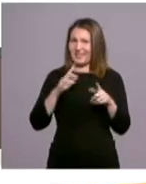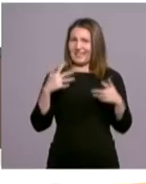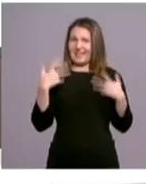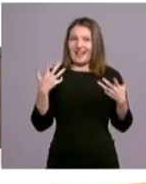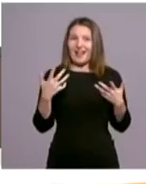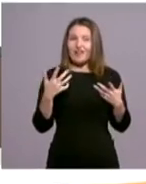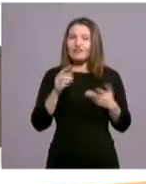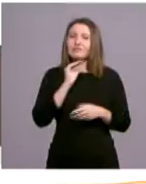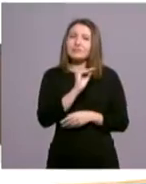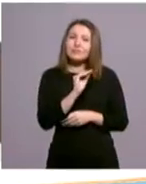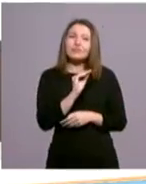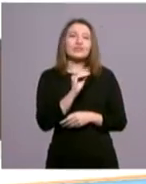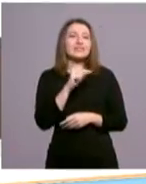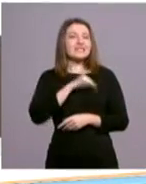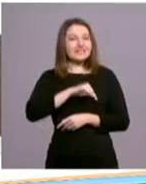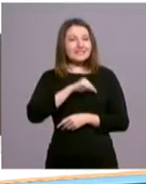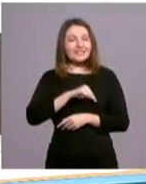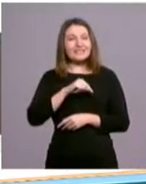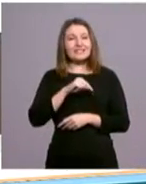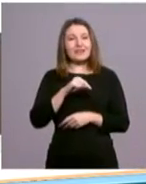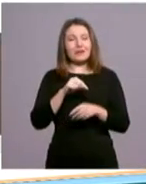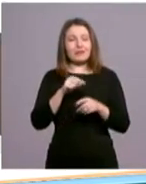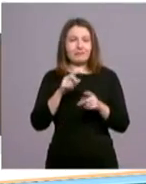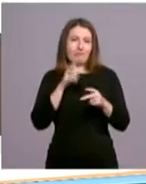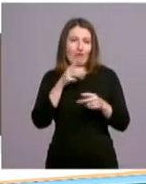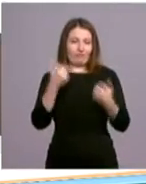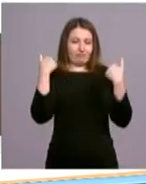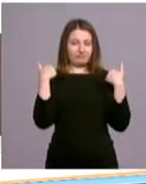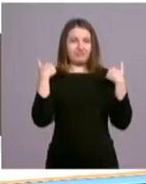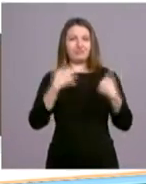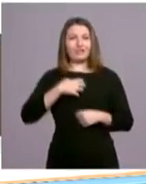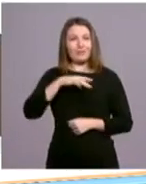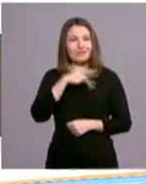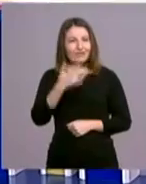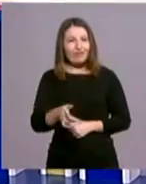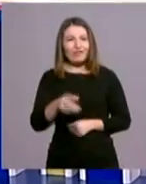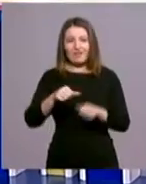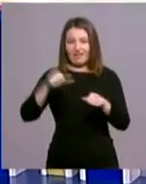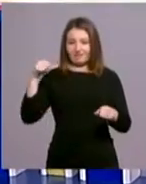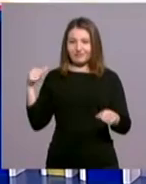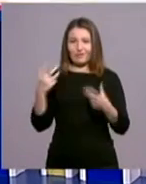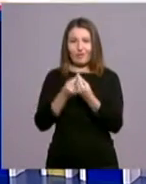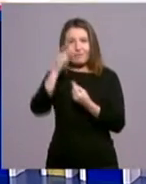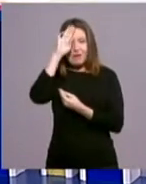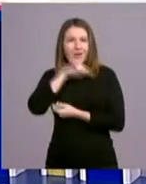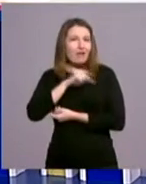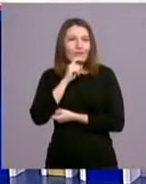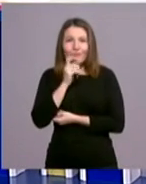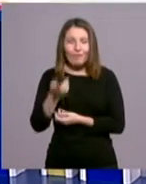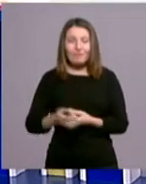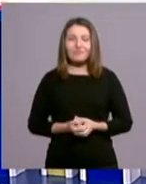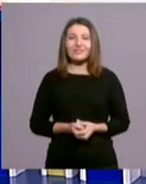sentisteis, por un lado, al ser nombrados misioneros de la Misericordia? Y por otro lado, ¿cómo habéis vivido estos días junto al Papa? Bueno,